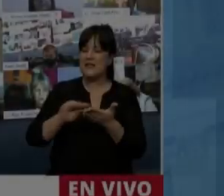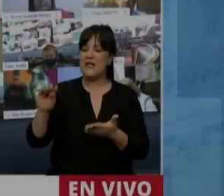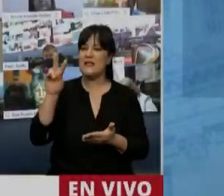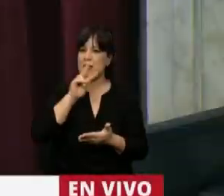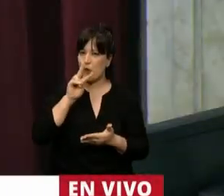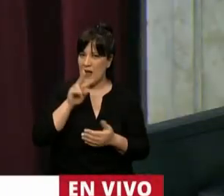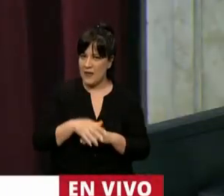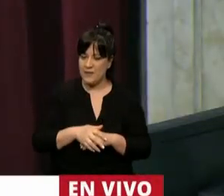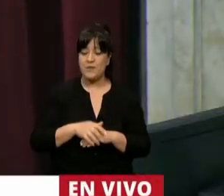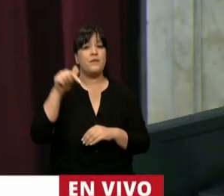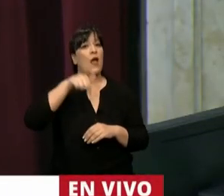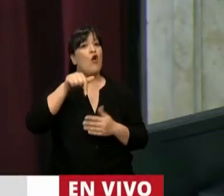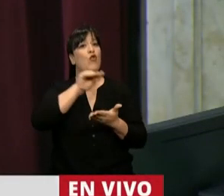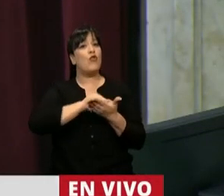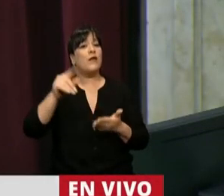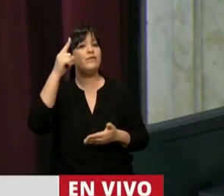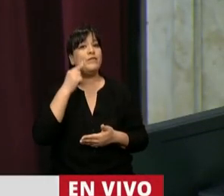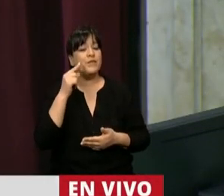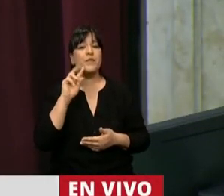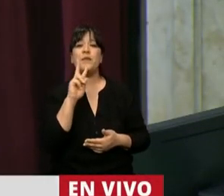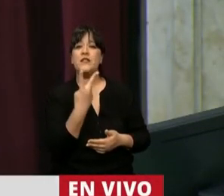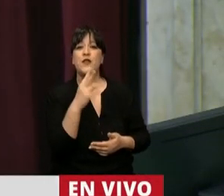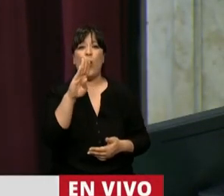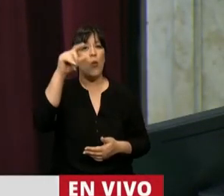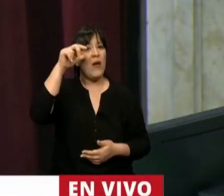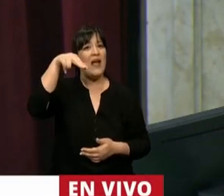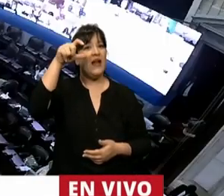Tiene la palabra el diputado Atilio Benedetti.